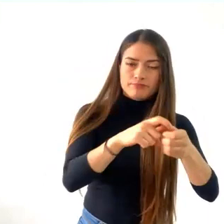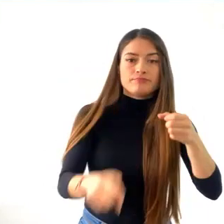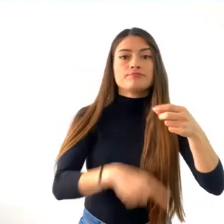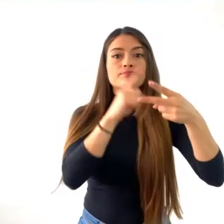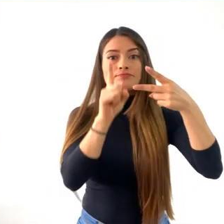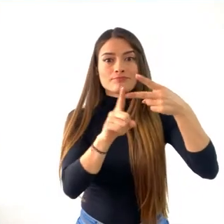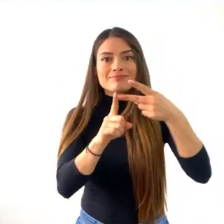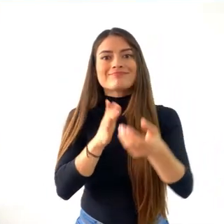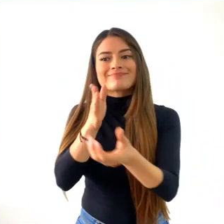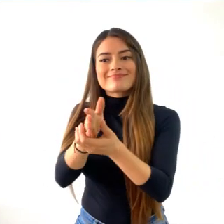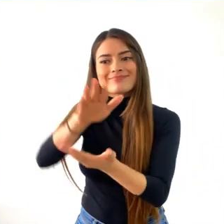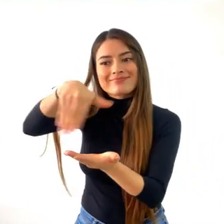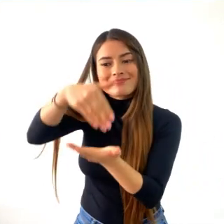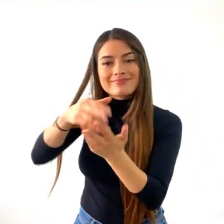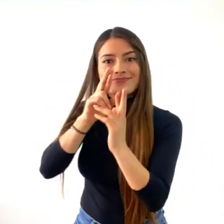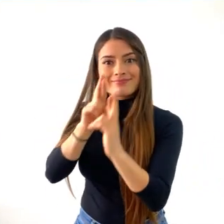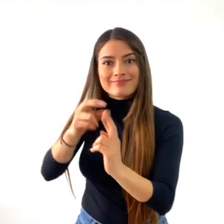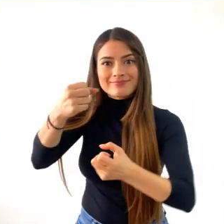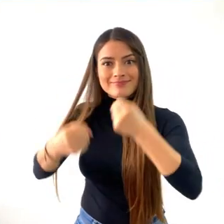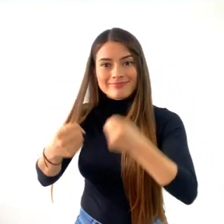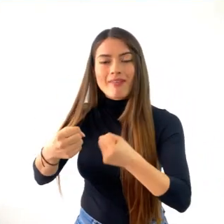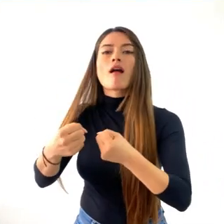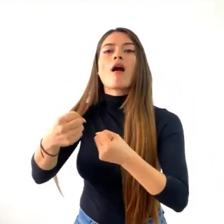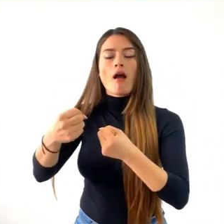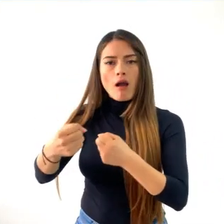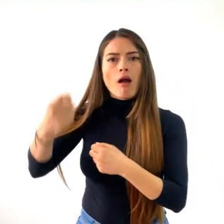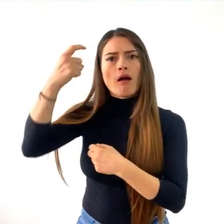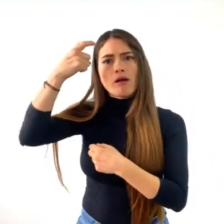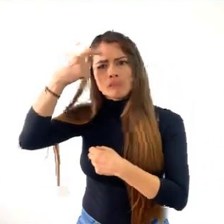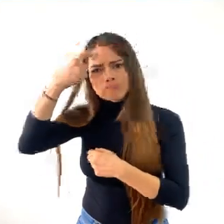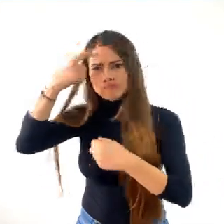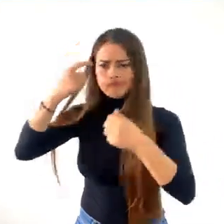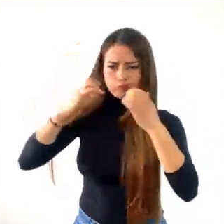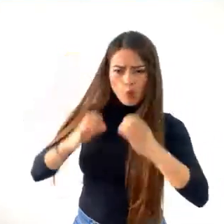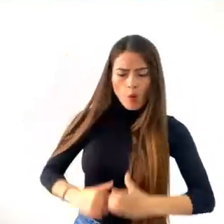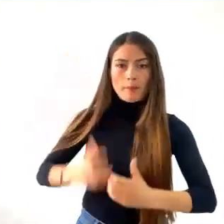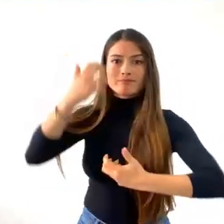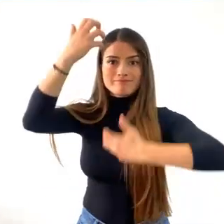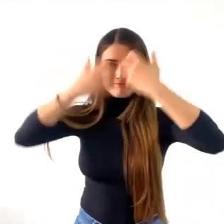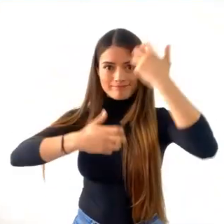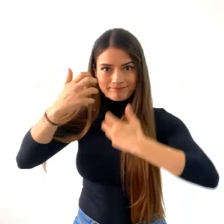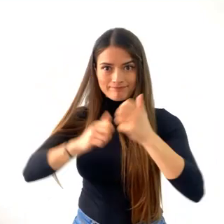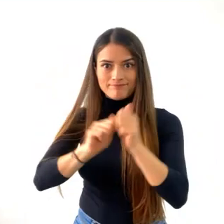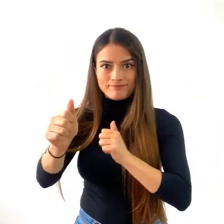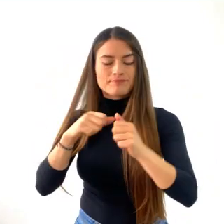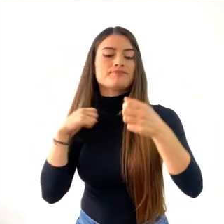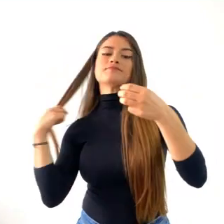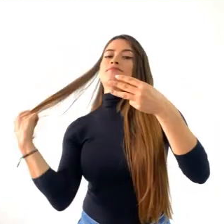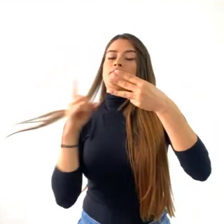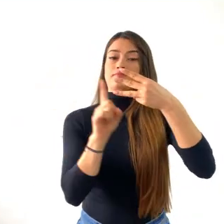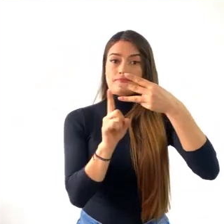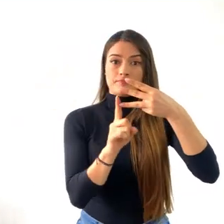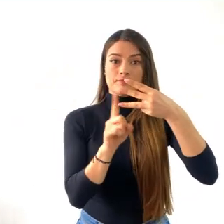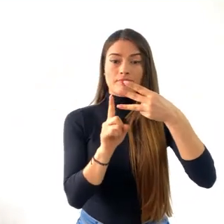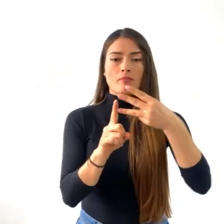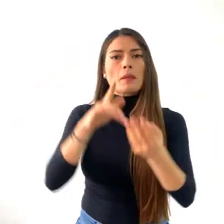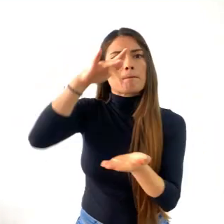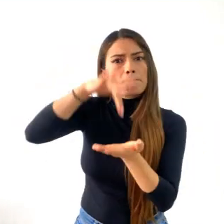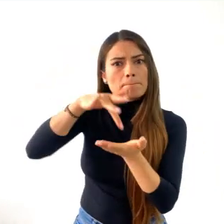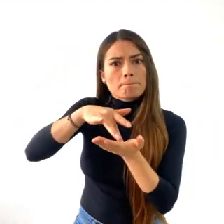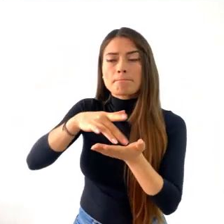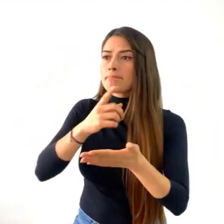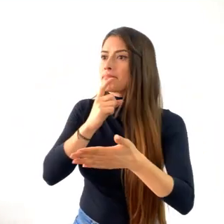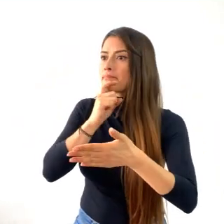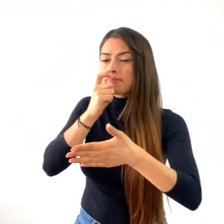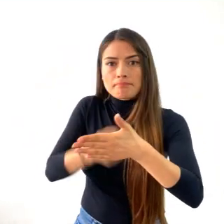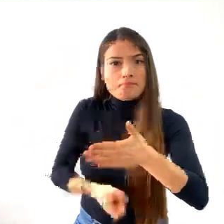Segundo, acércate con tu documento a un centro de reconocimiento de conductores y realiza el trámite de examen físico, mental y